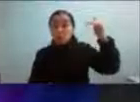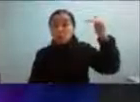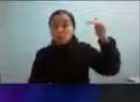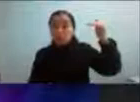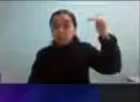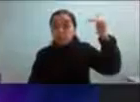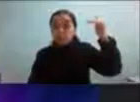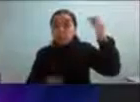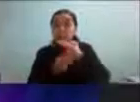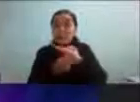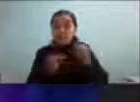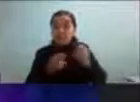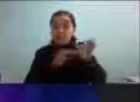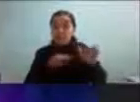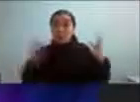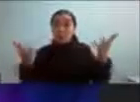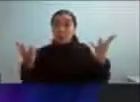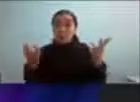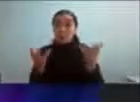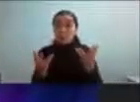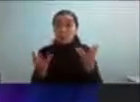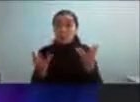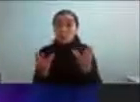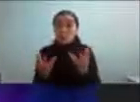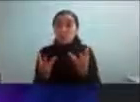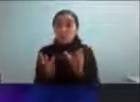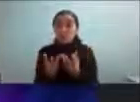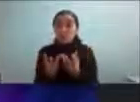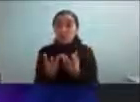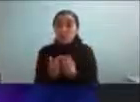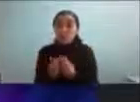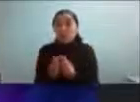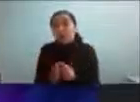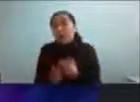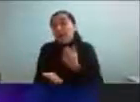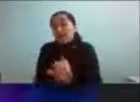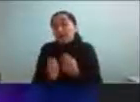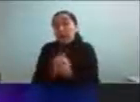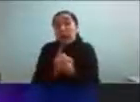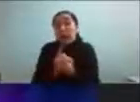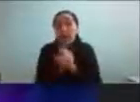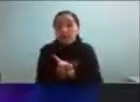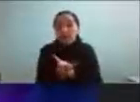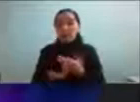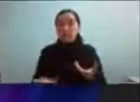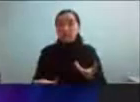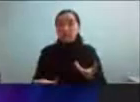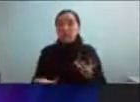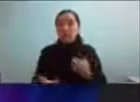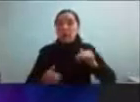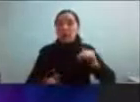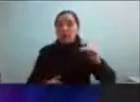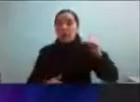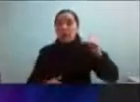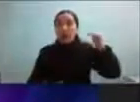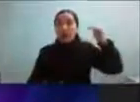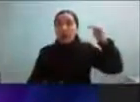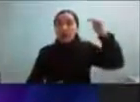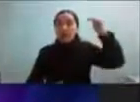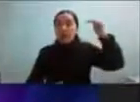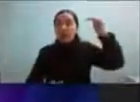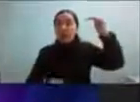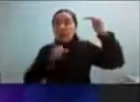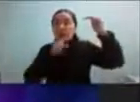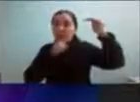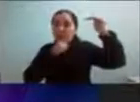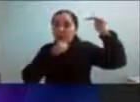servicios y apoyos disponibles cuando en realidad el embudo tendría que ser al revés y es digamos cuanto más grande es cuando más chico y cuanto